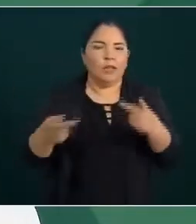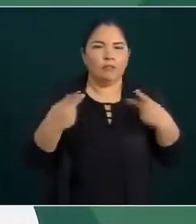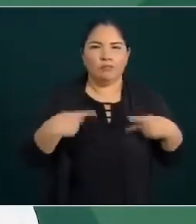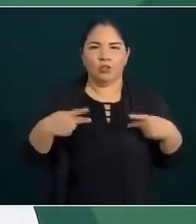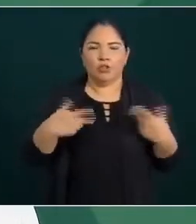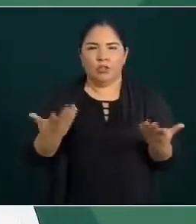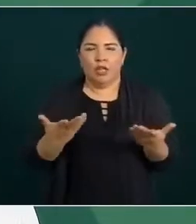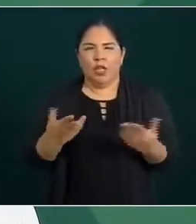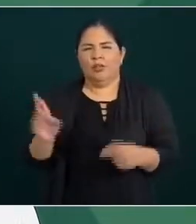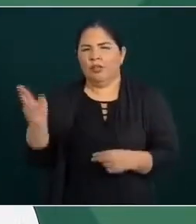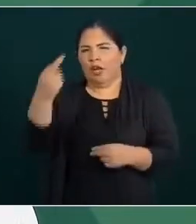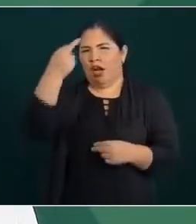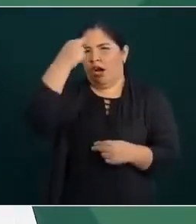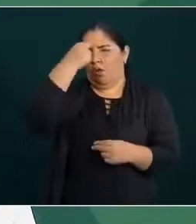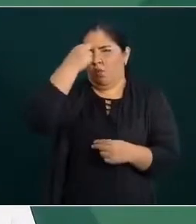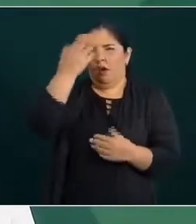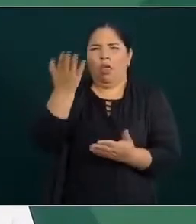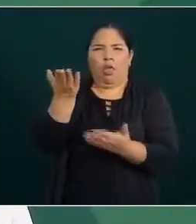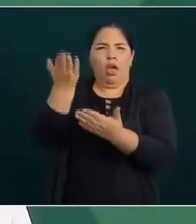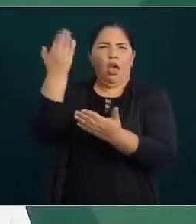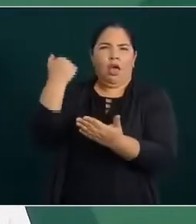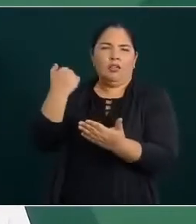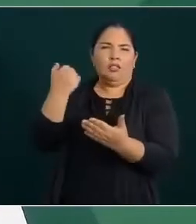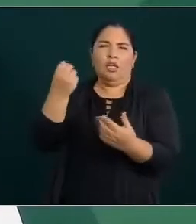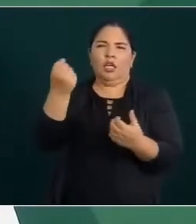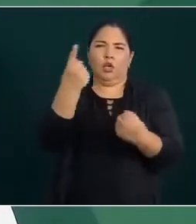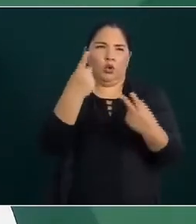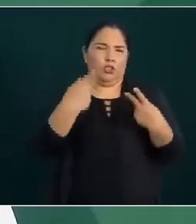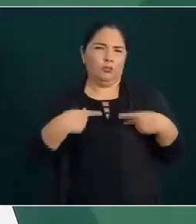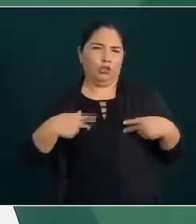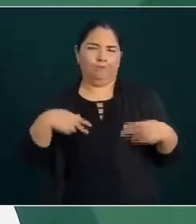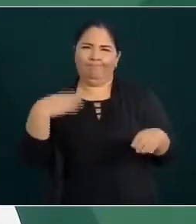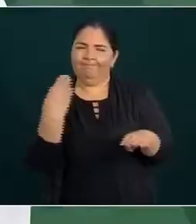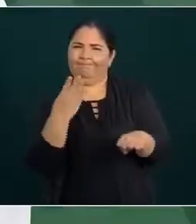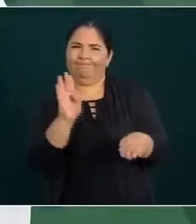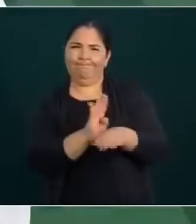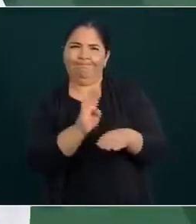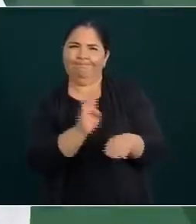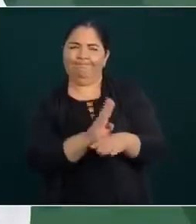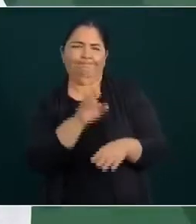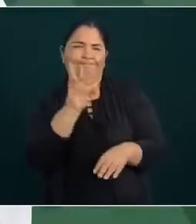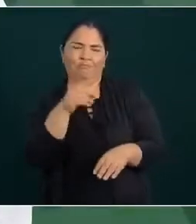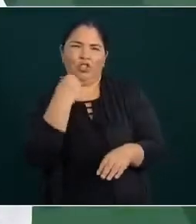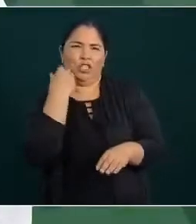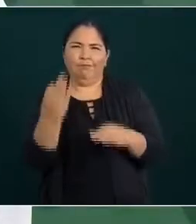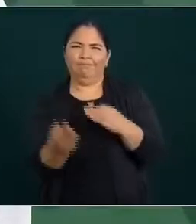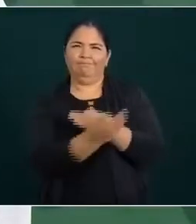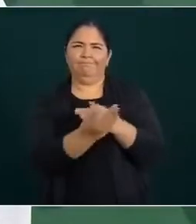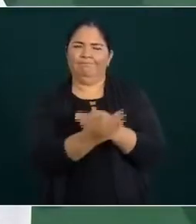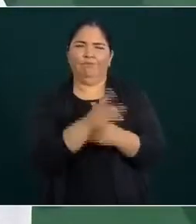que había una oposición a la planta